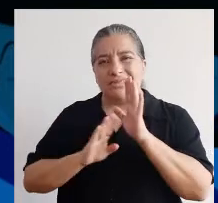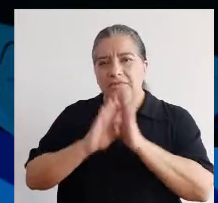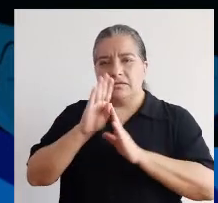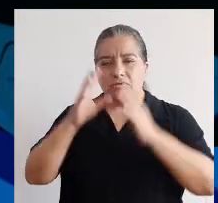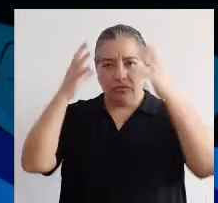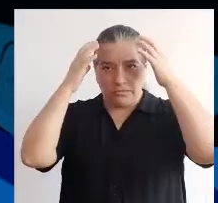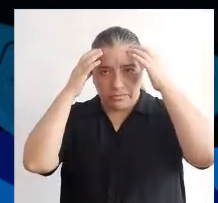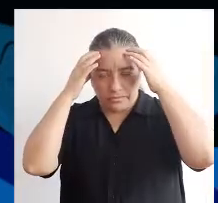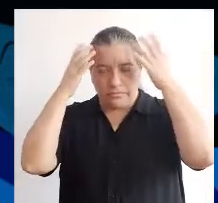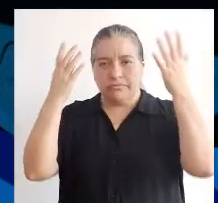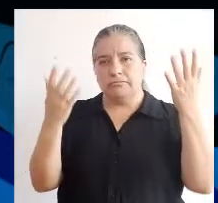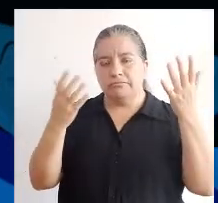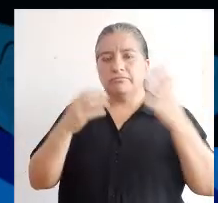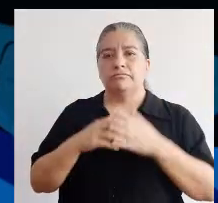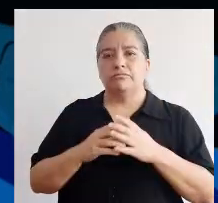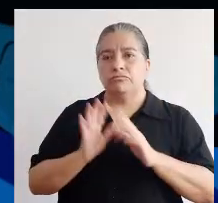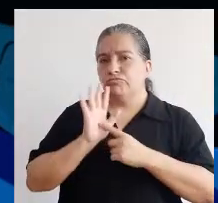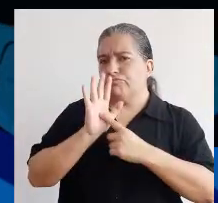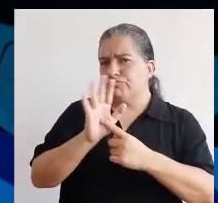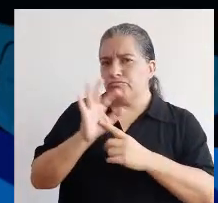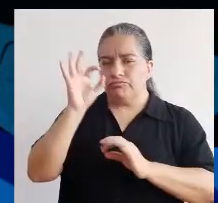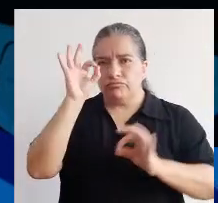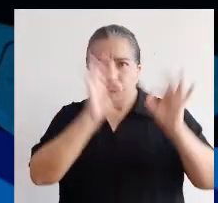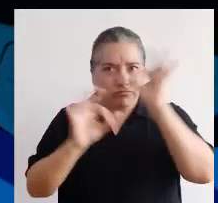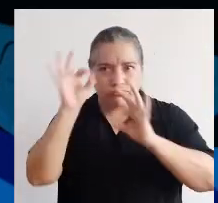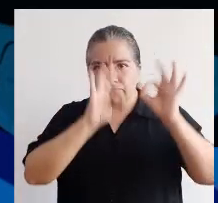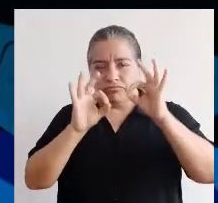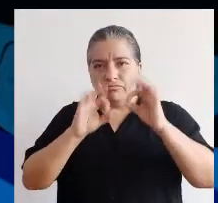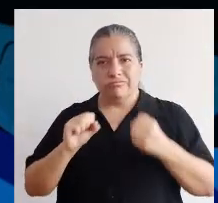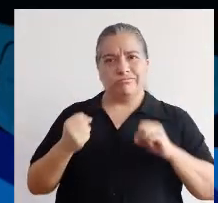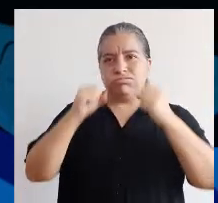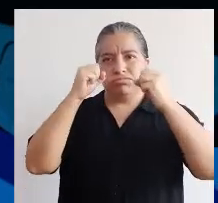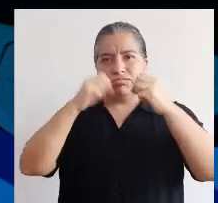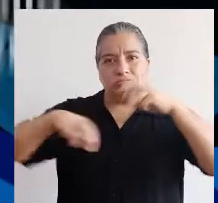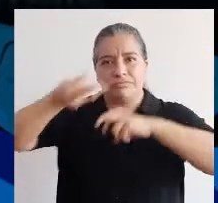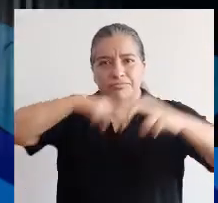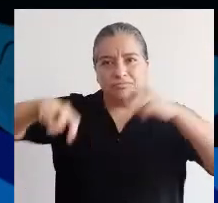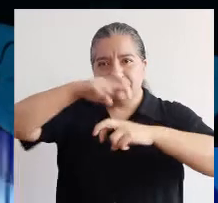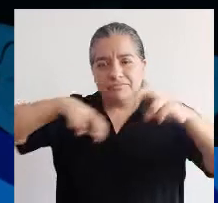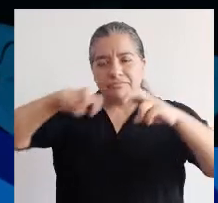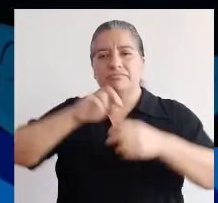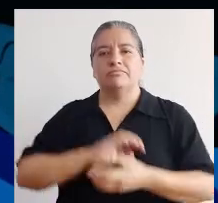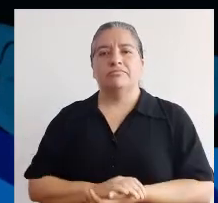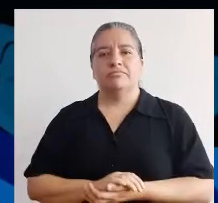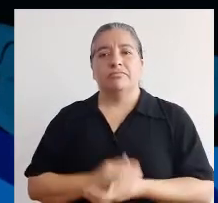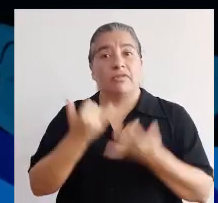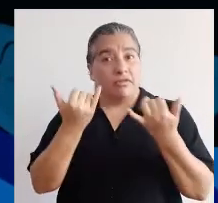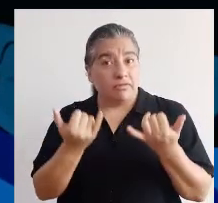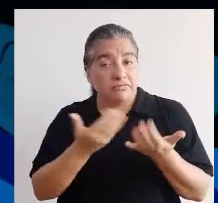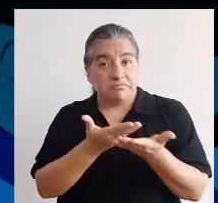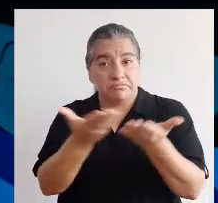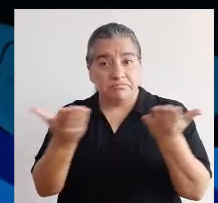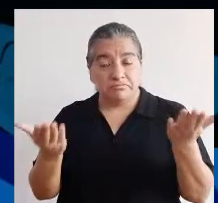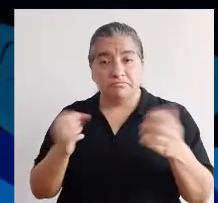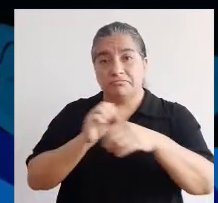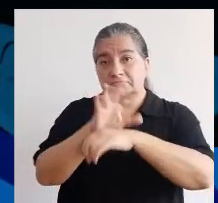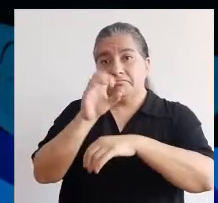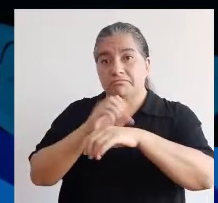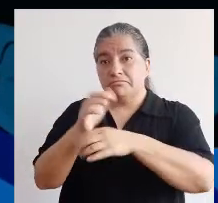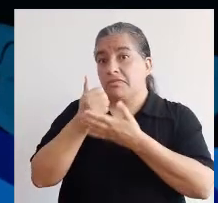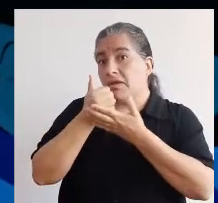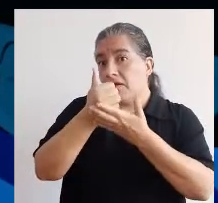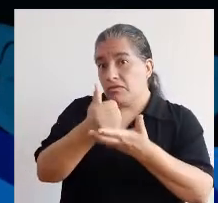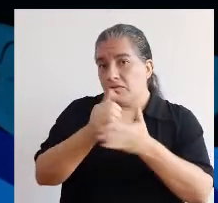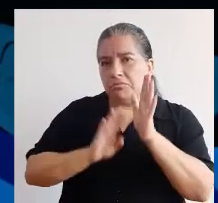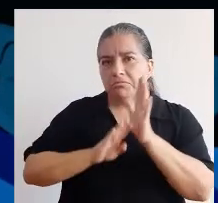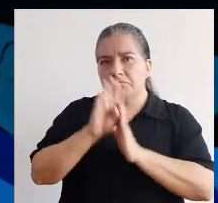caracteriza por presentar déficit de atención, impulsividad e hiperactividad. Aquí algunas pautas para ayudar en